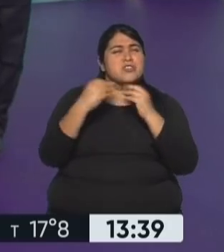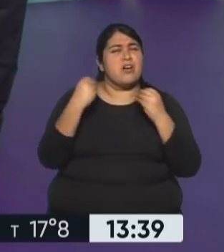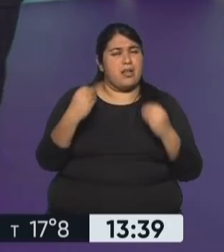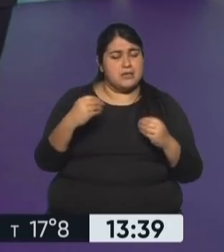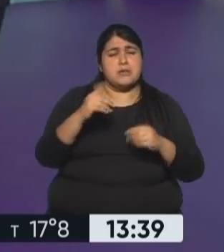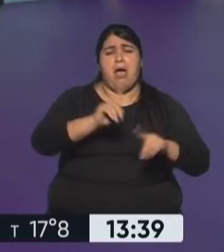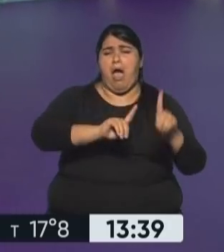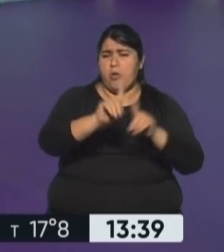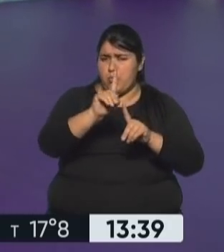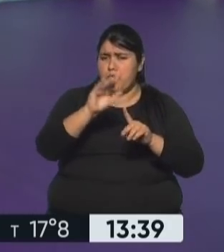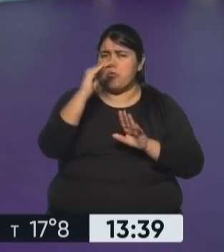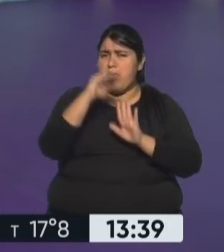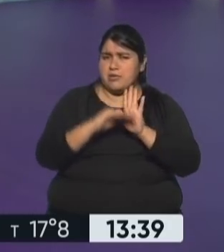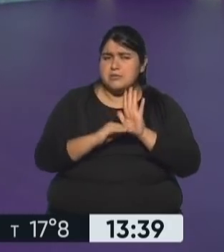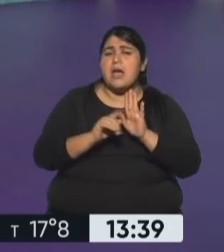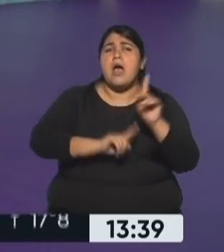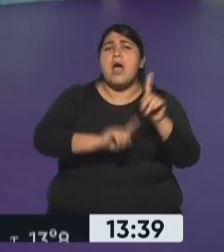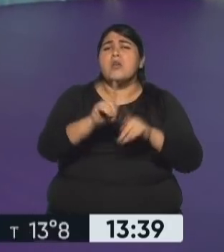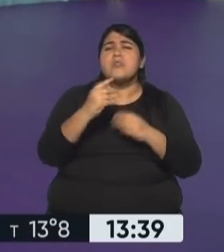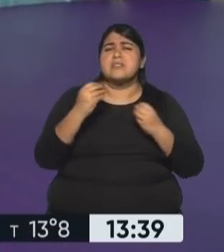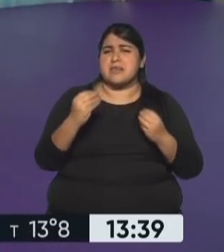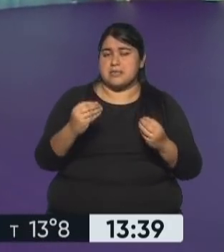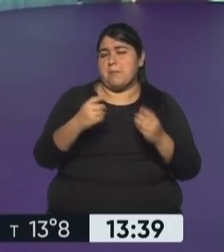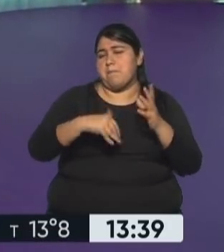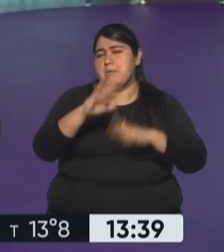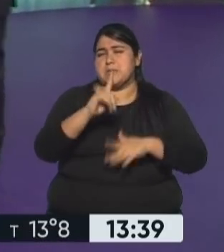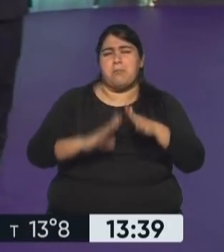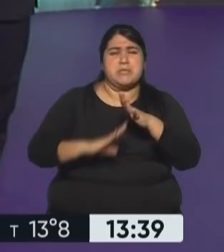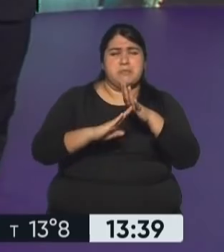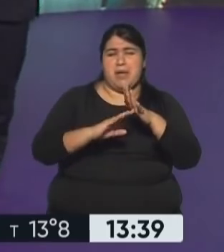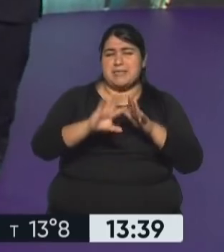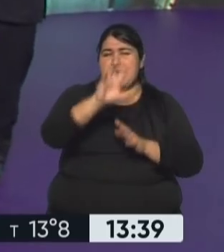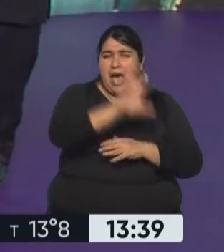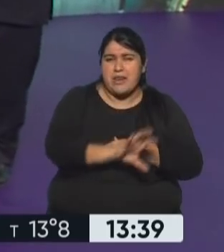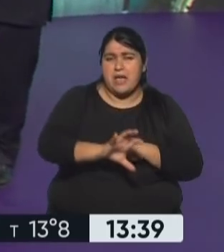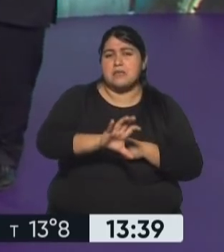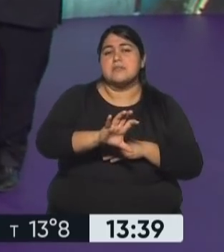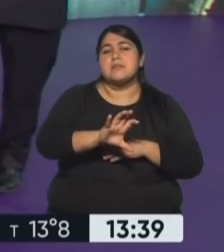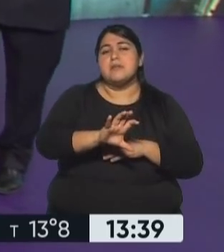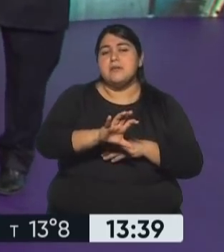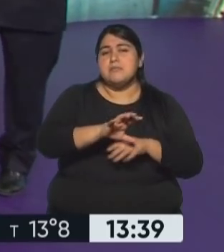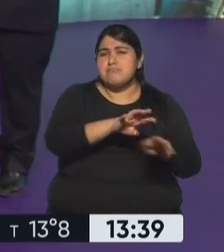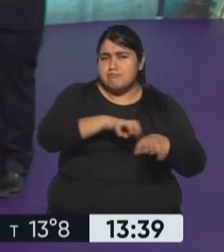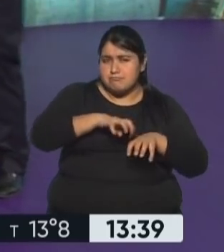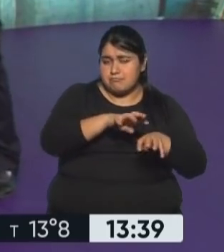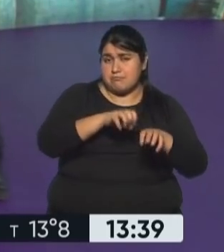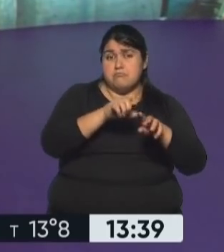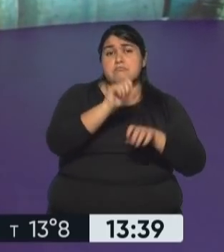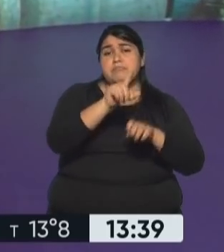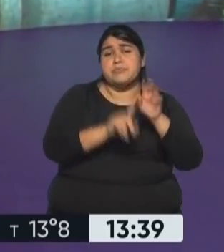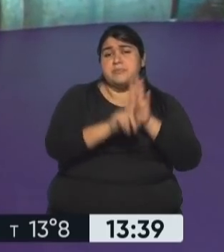algunas. Ahí estamos viendo solamente algunas, pero las principales áreas de explotación minera. Al norte,